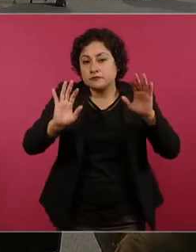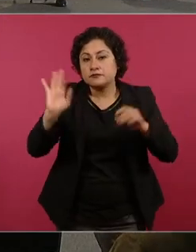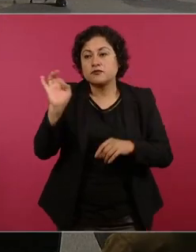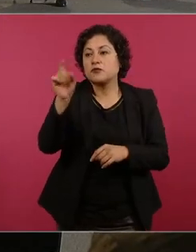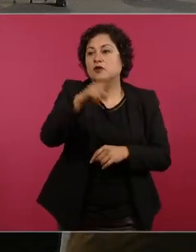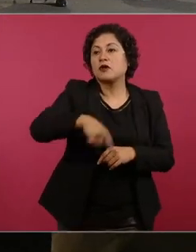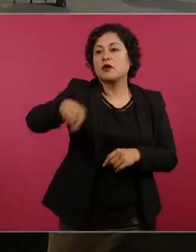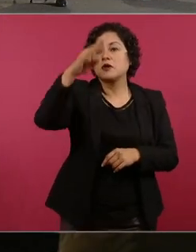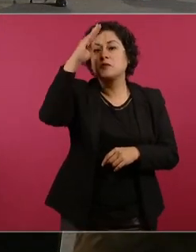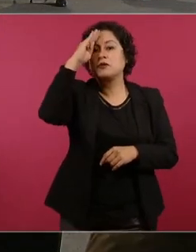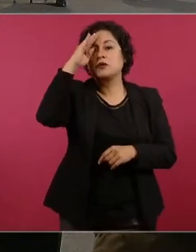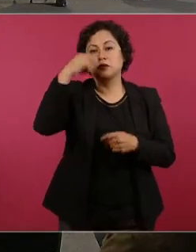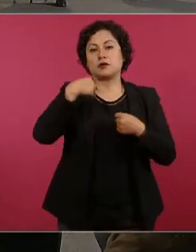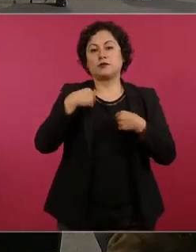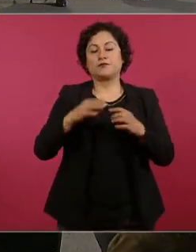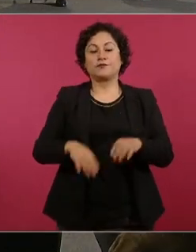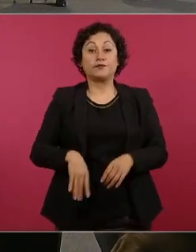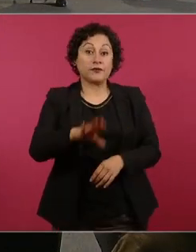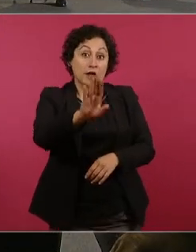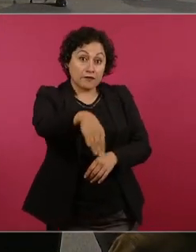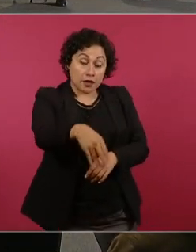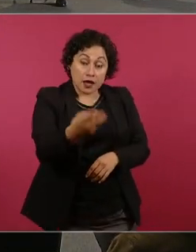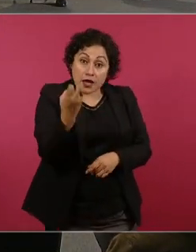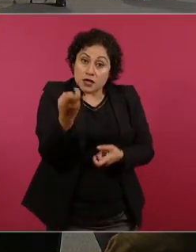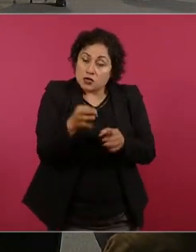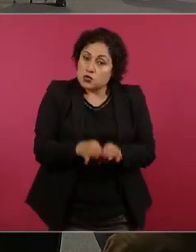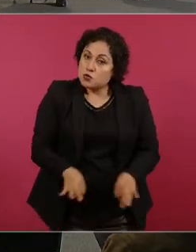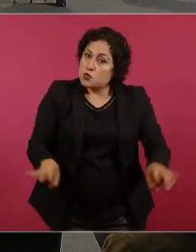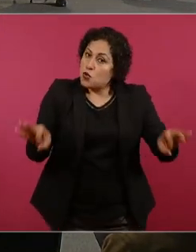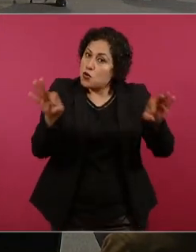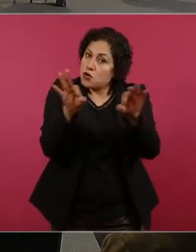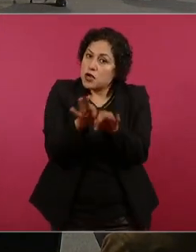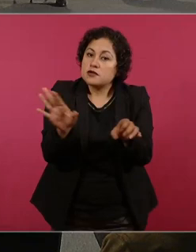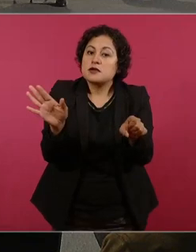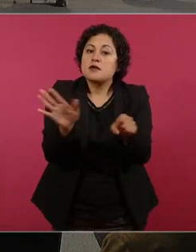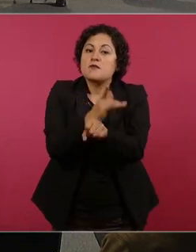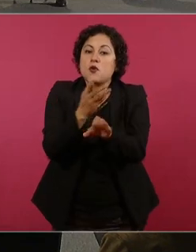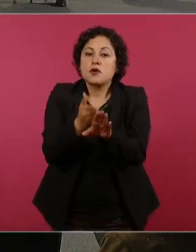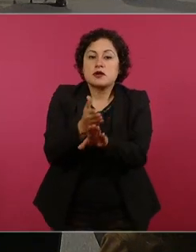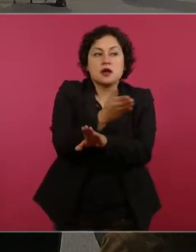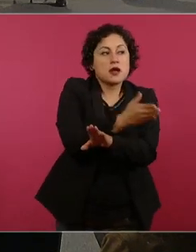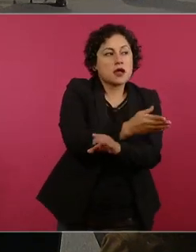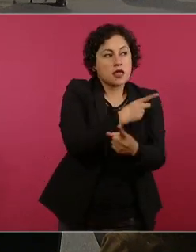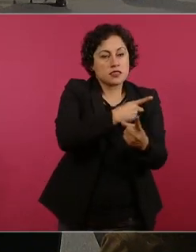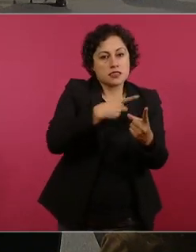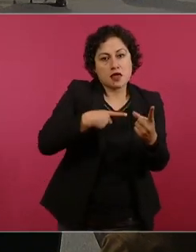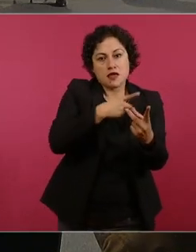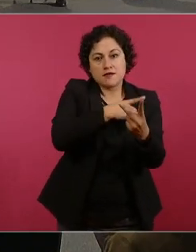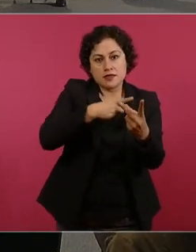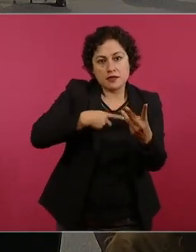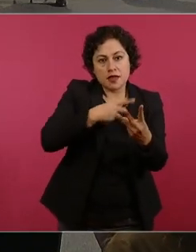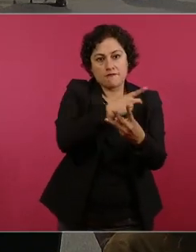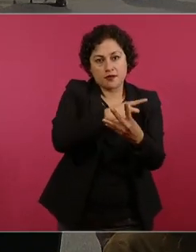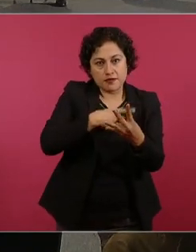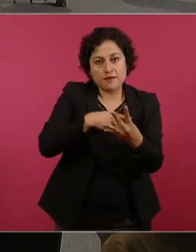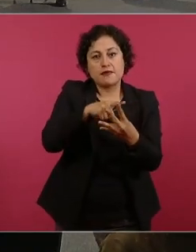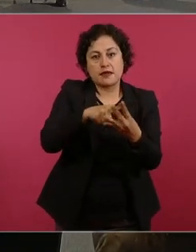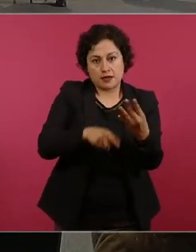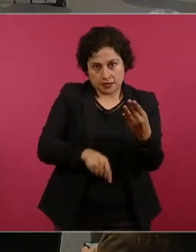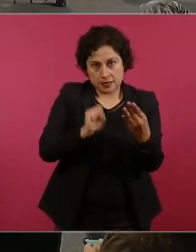estoy y también es muy importante este paquete de adeudos pero los otros también sí no no no